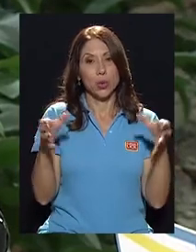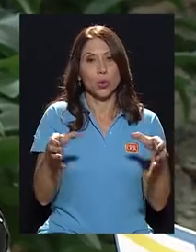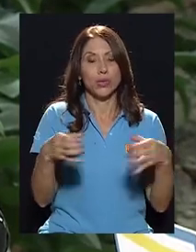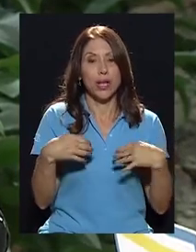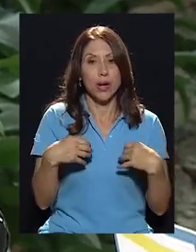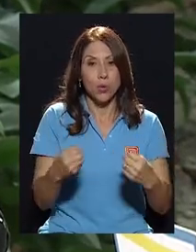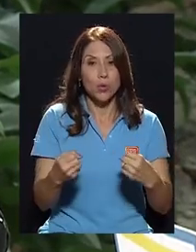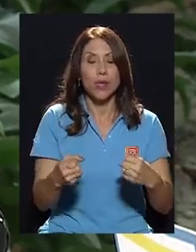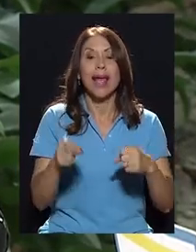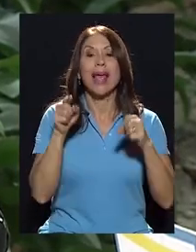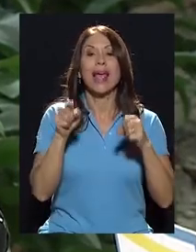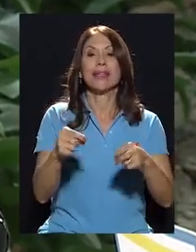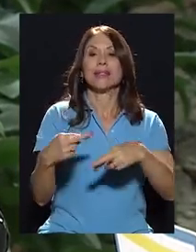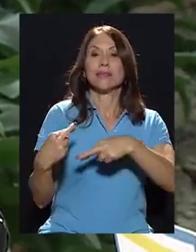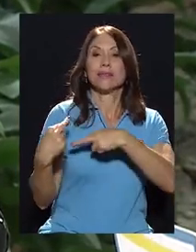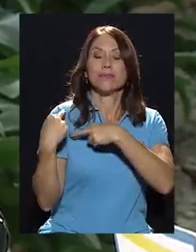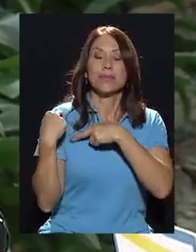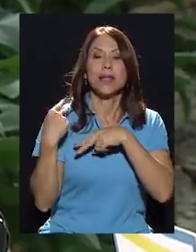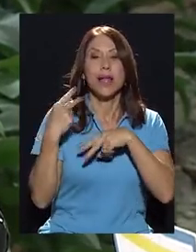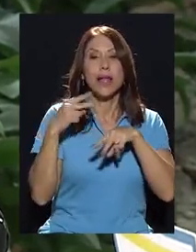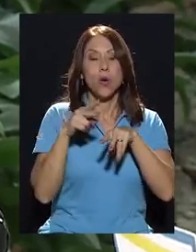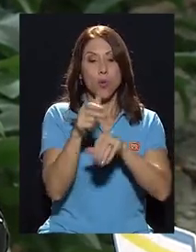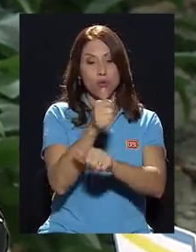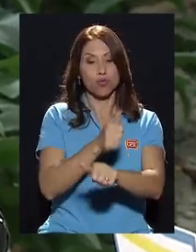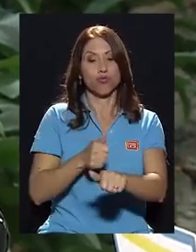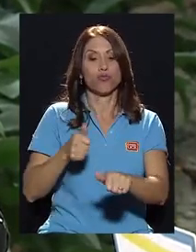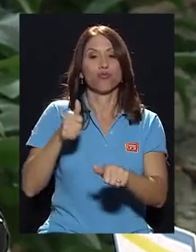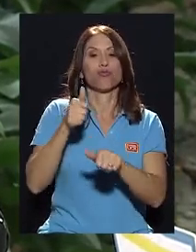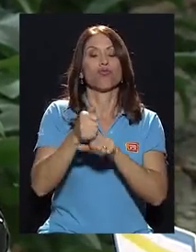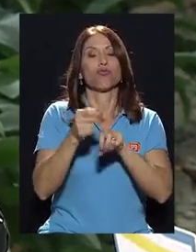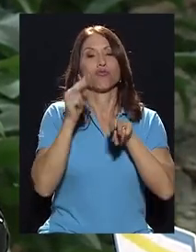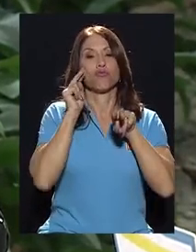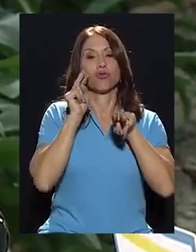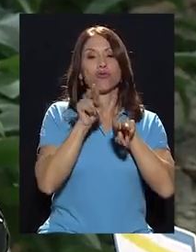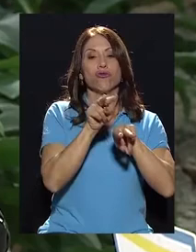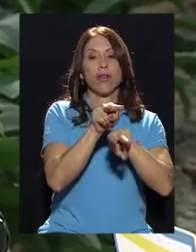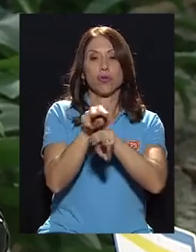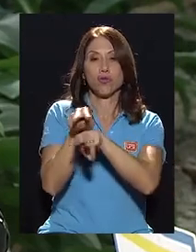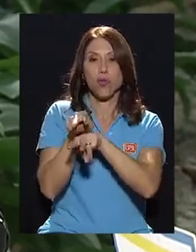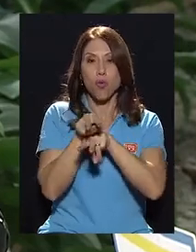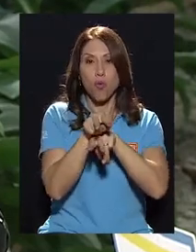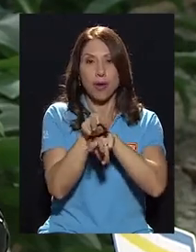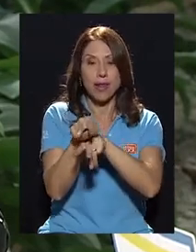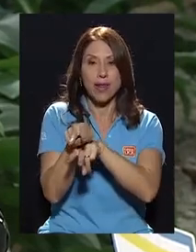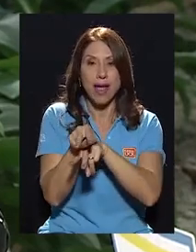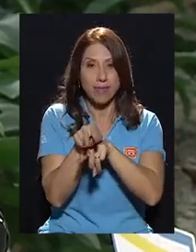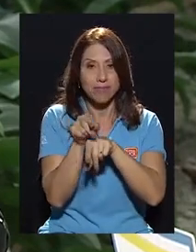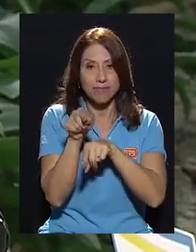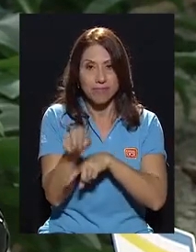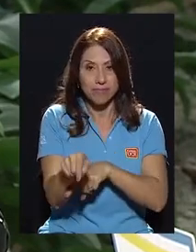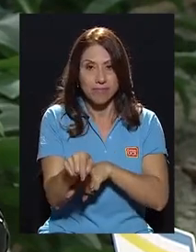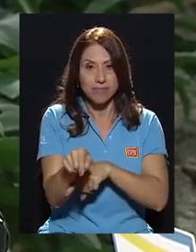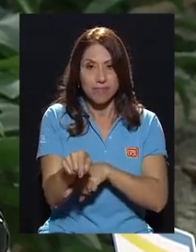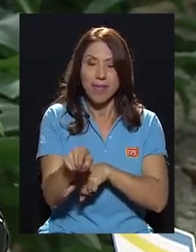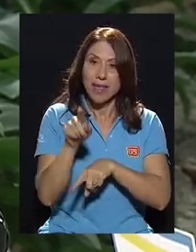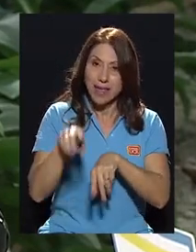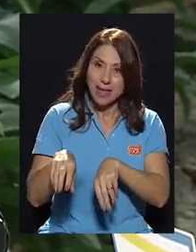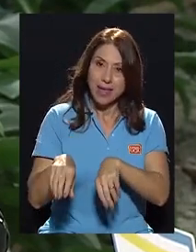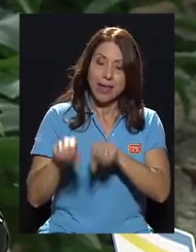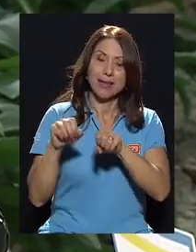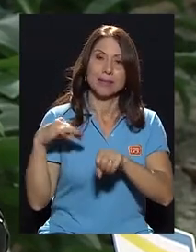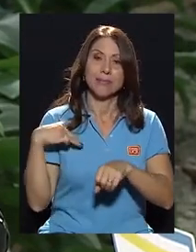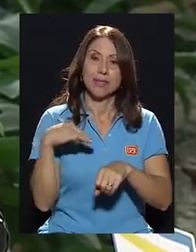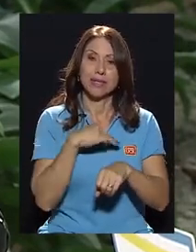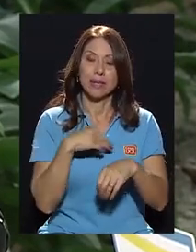la rectoría, o sea, la rectoría del sector salud la ejerce el Ministerio de